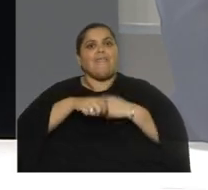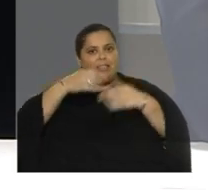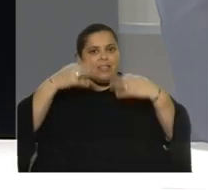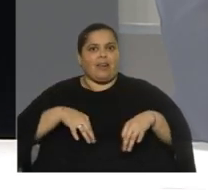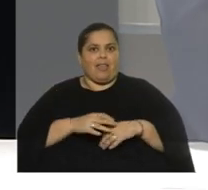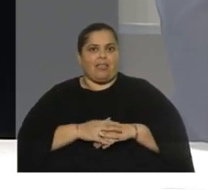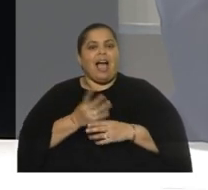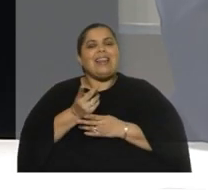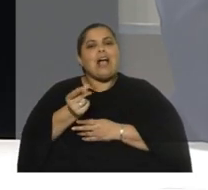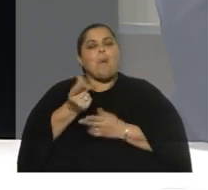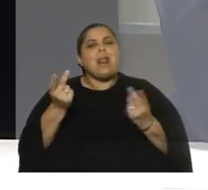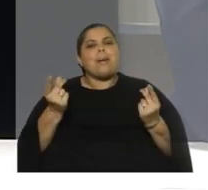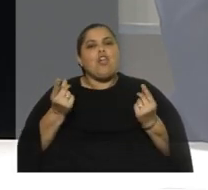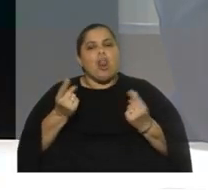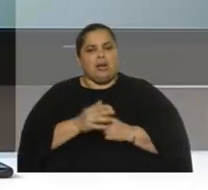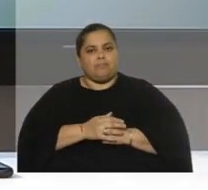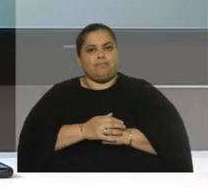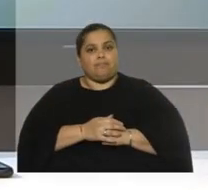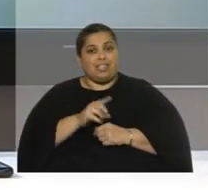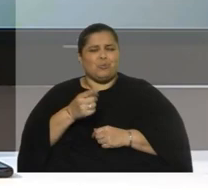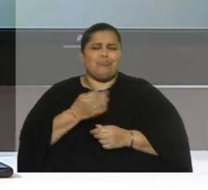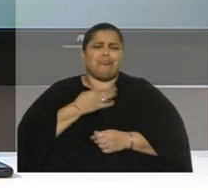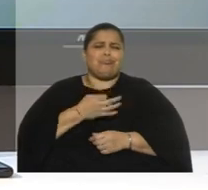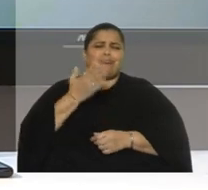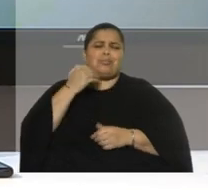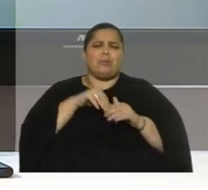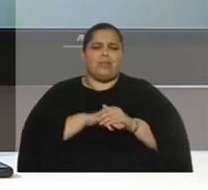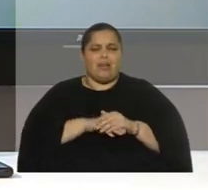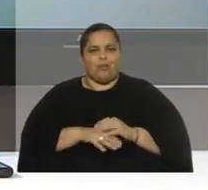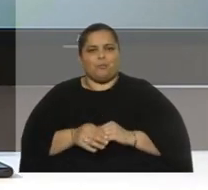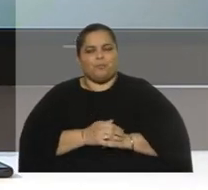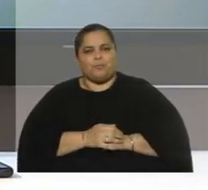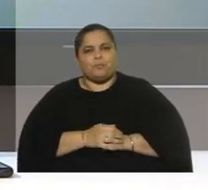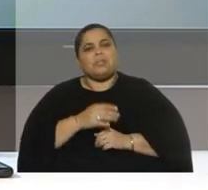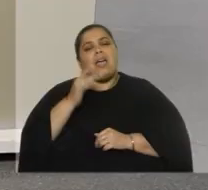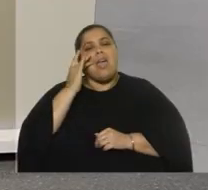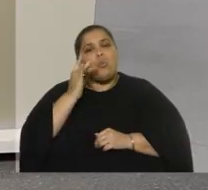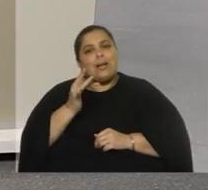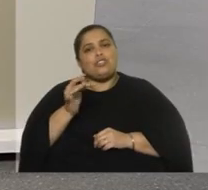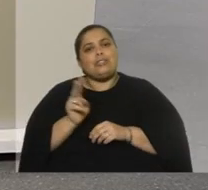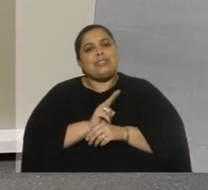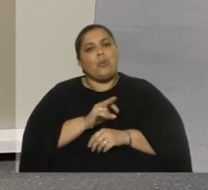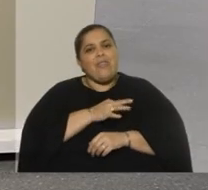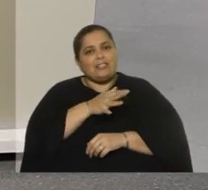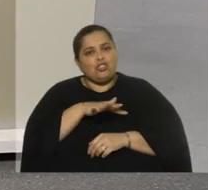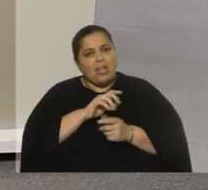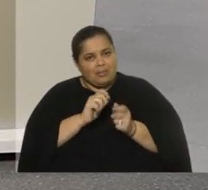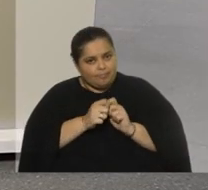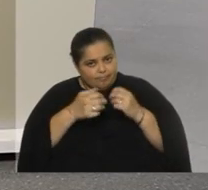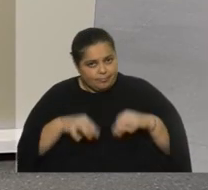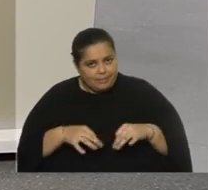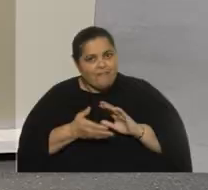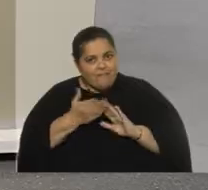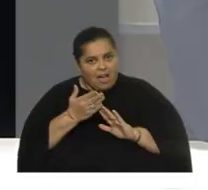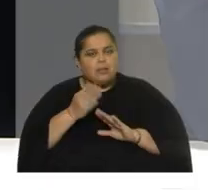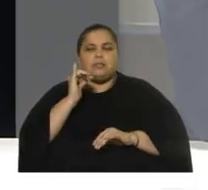lo publiqué todavía y hace años que lo tengo educación y seguridad social cree que van a salir esas reformas si la transformación de la educación